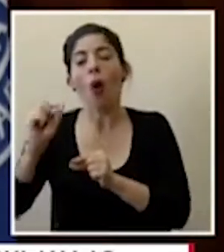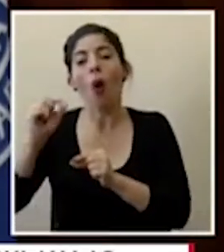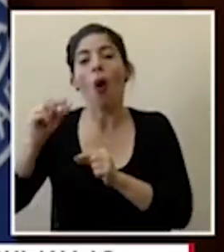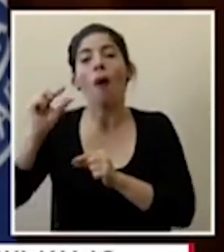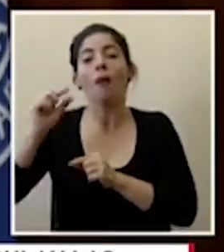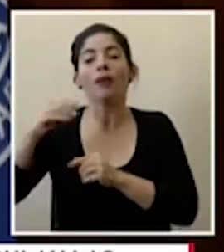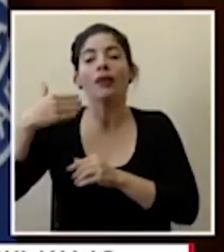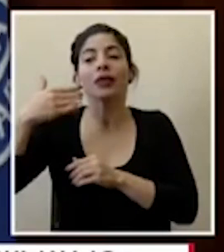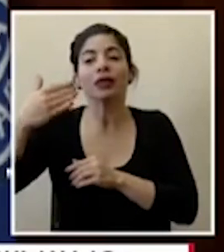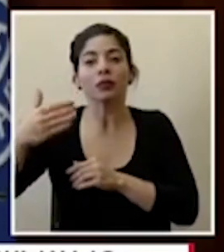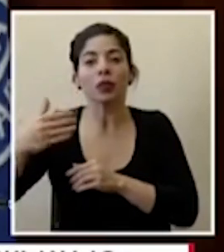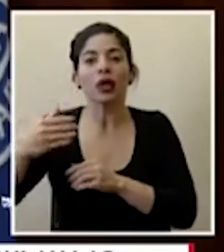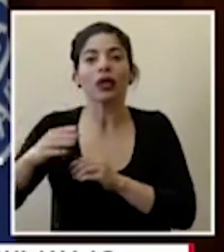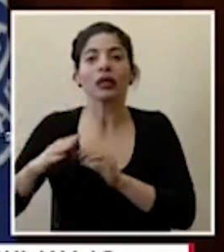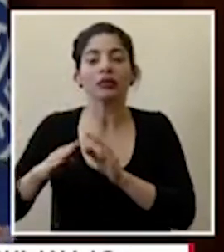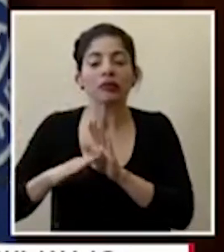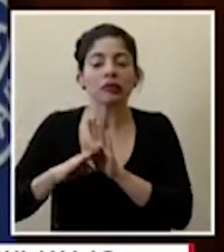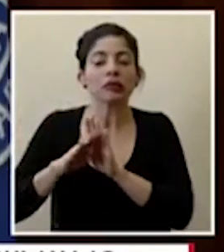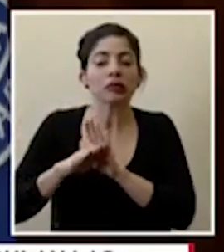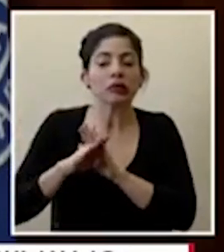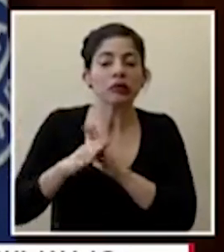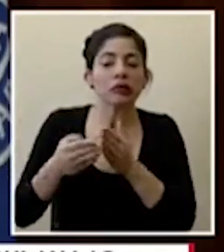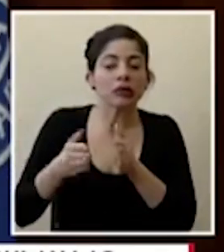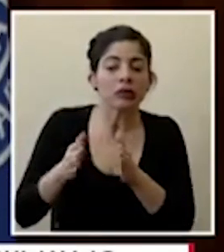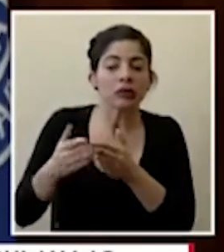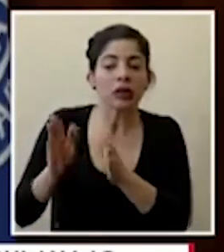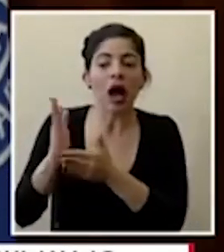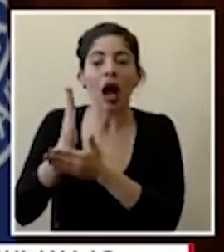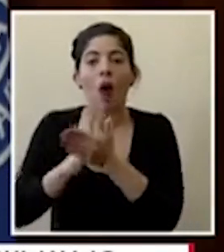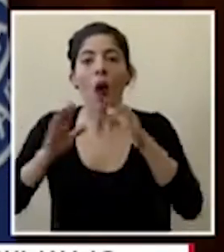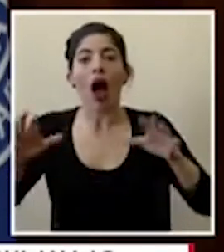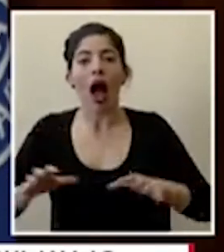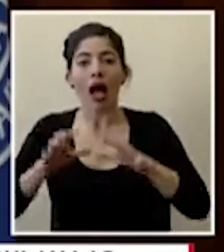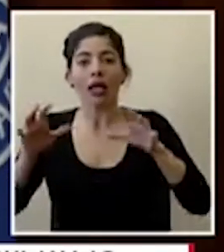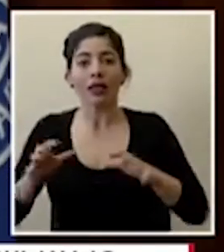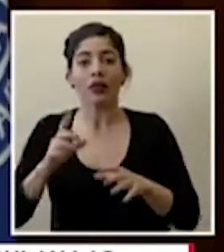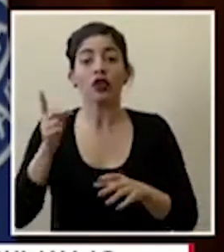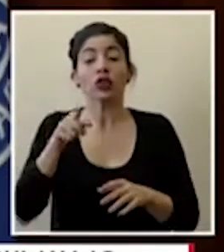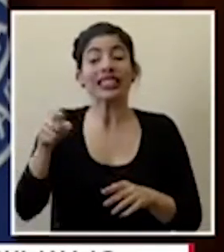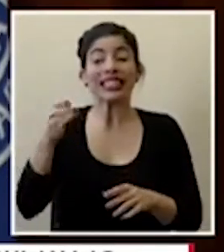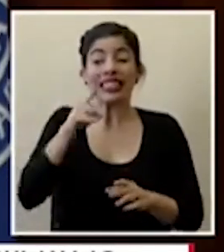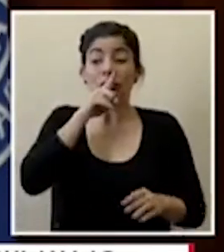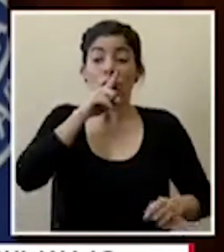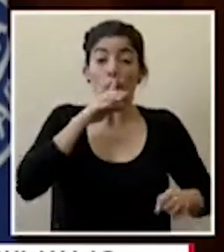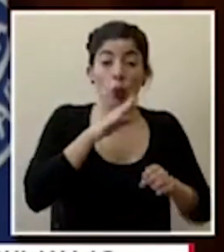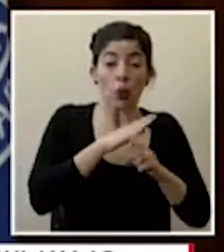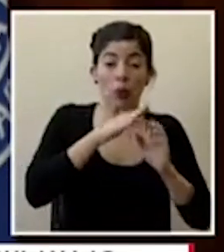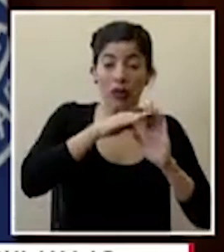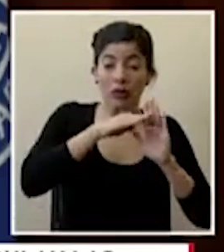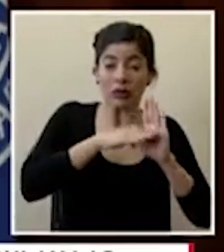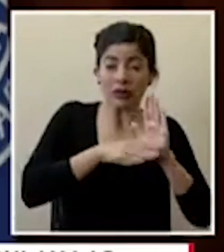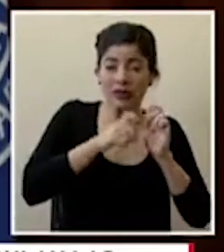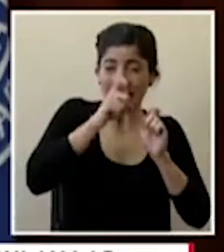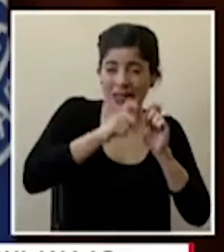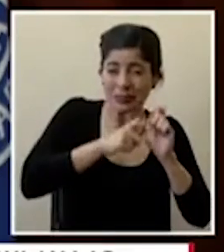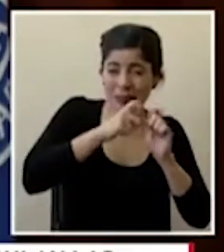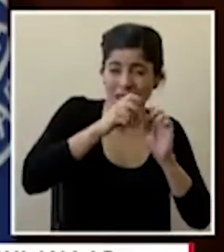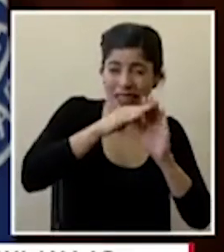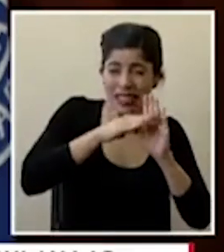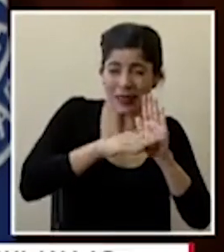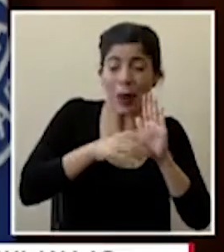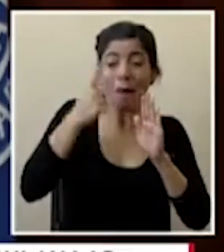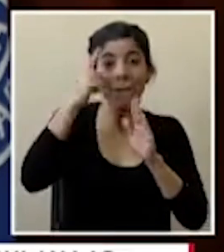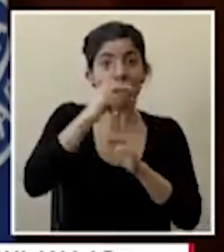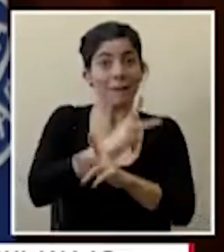progresiva ir soltando el desarrollo de algunas actividades bajo cumplimiento de protocolos muy rigurosos y específicos que permitan